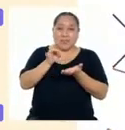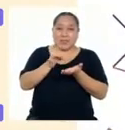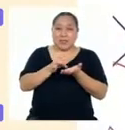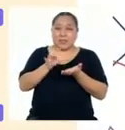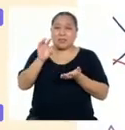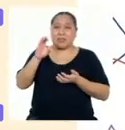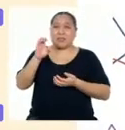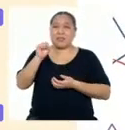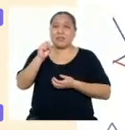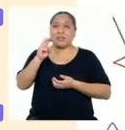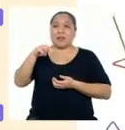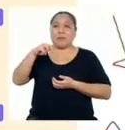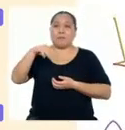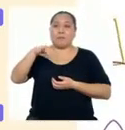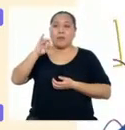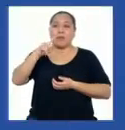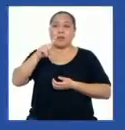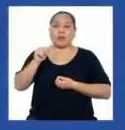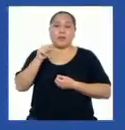tiroides.